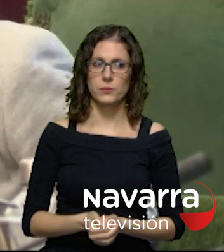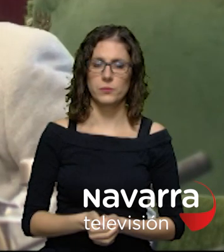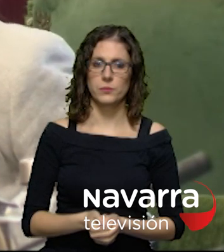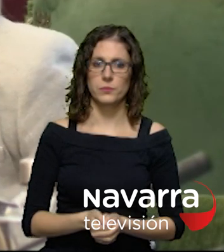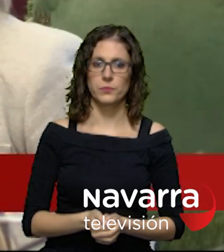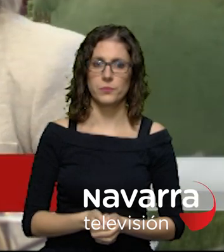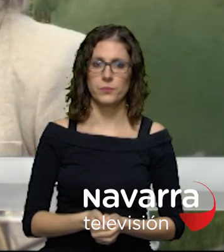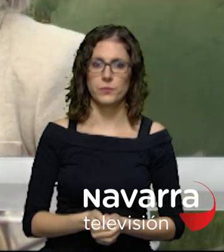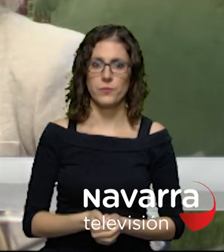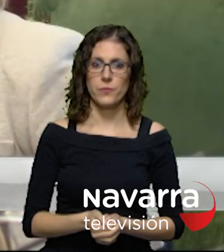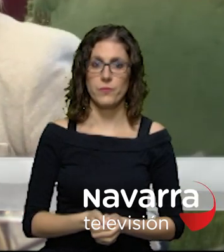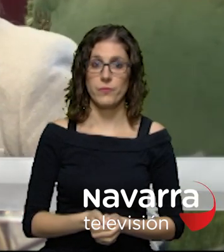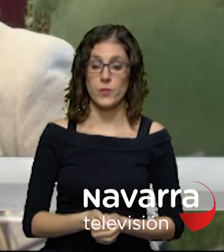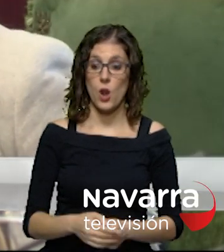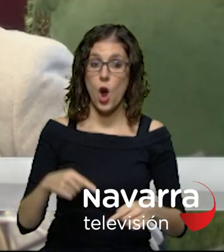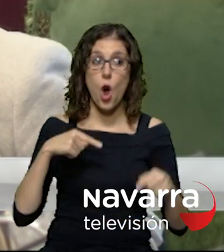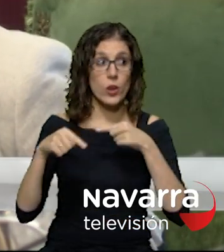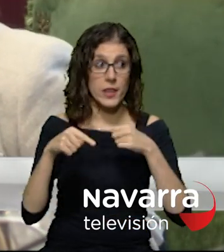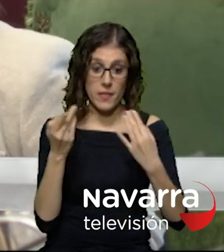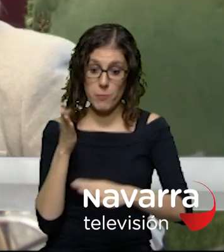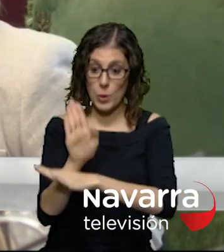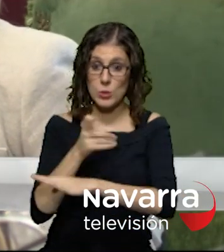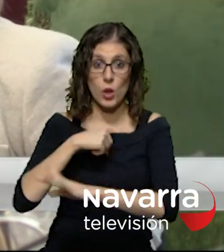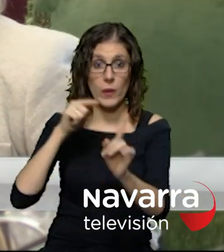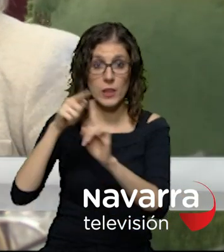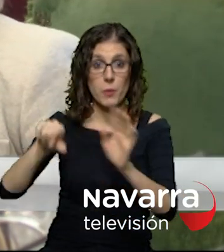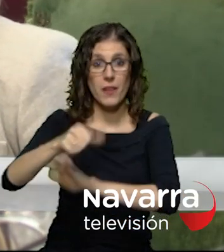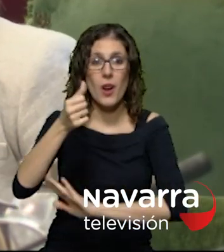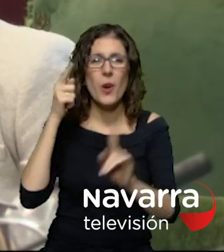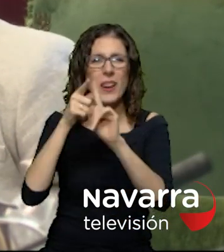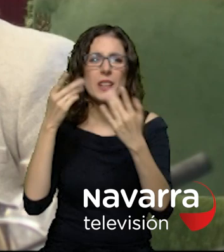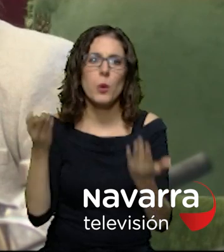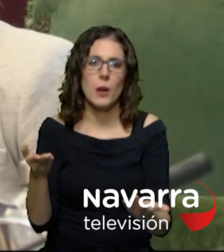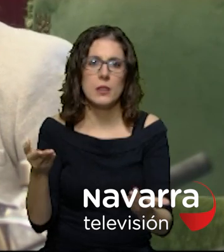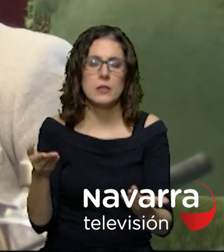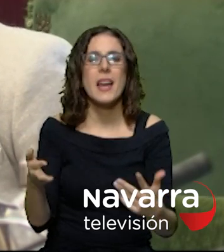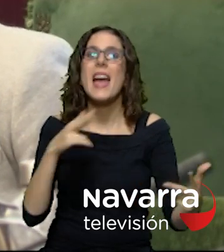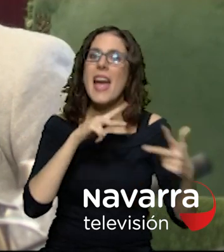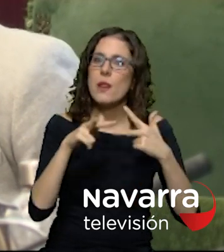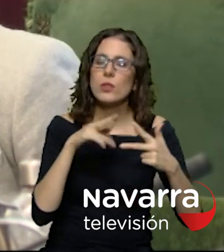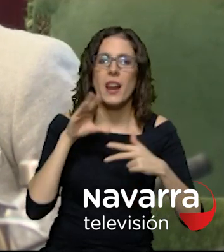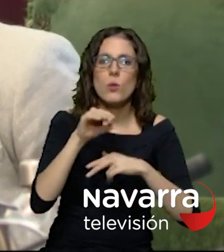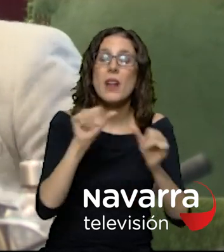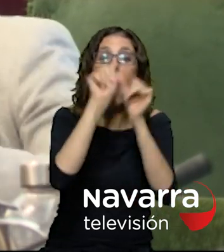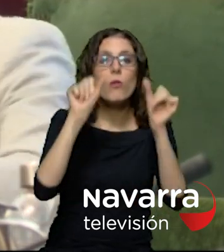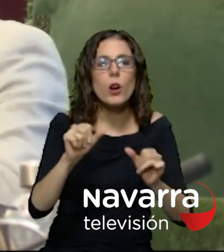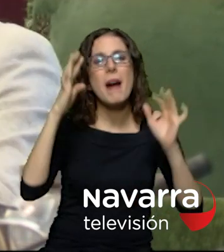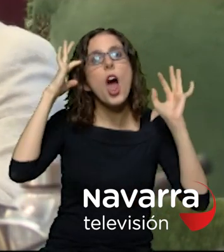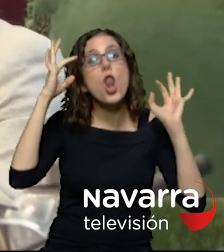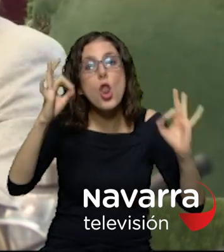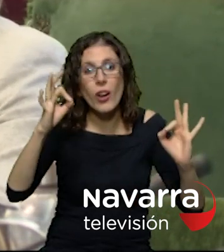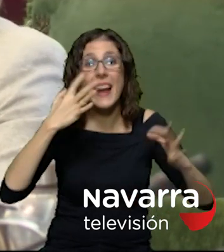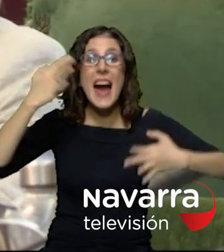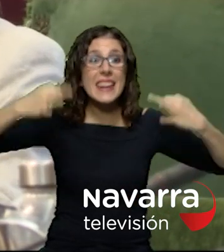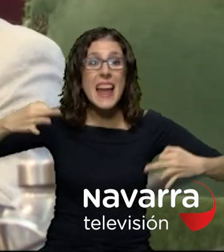la propuesta de ordenanza que traemos para su aprobación inicial lo que pretende es devolver a pamplona el uso racional de la euskera adaptándolo a la realidad sociolingüística de nuestra